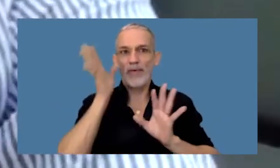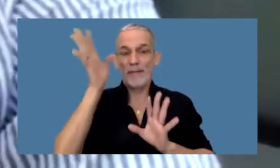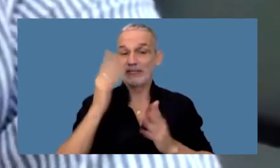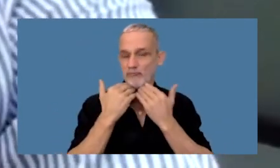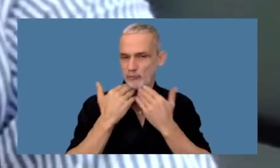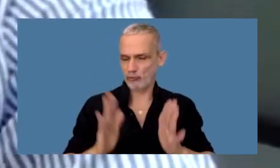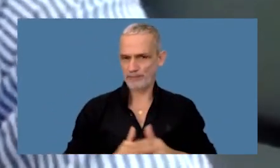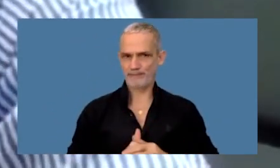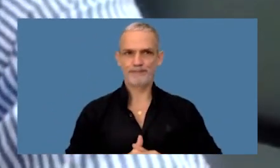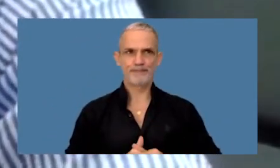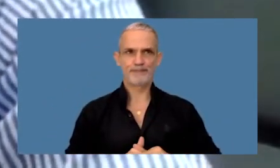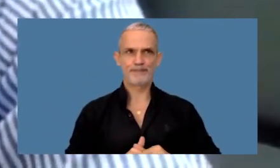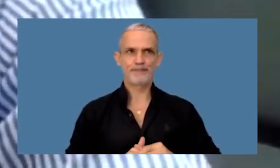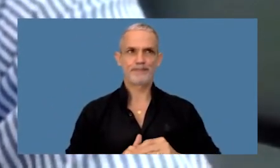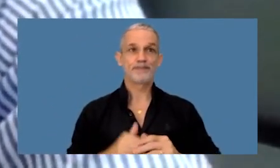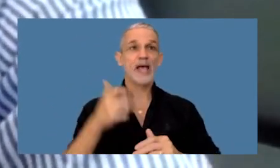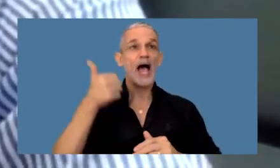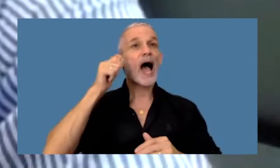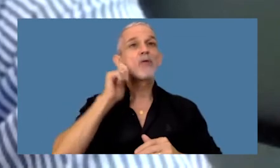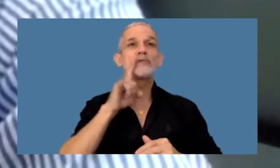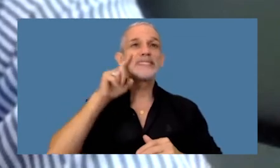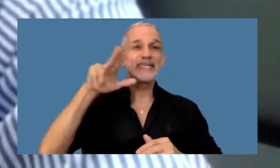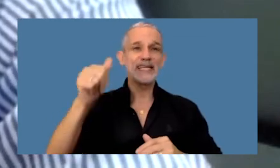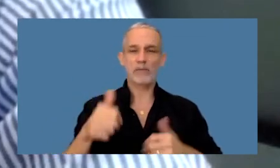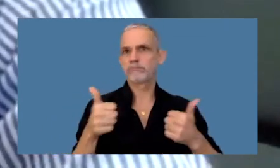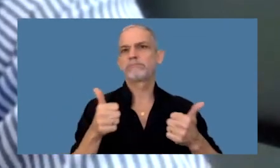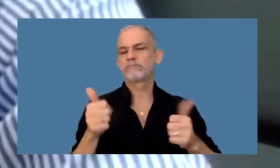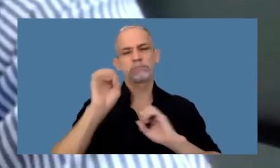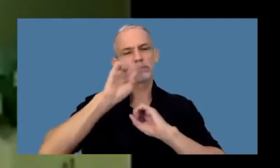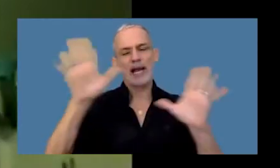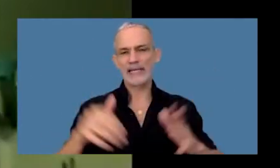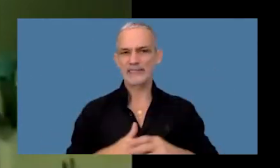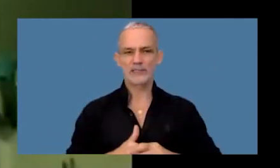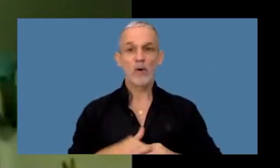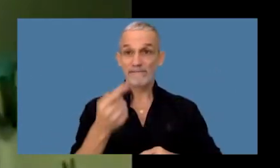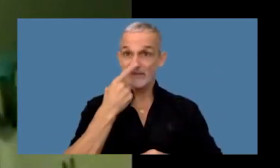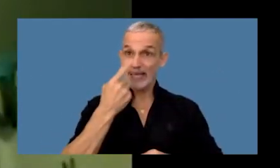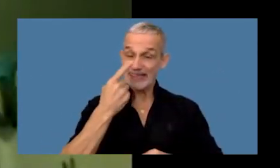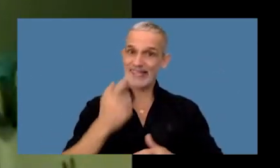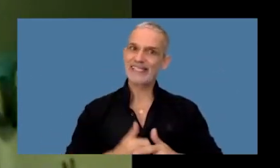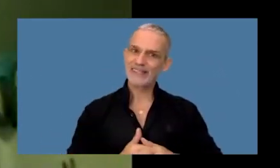tiempo Agustina genial Gabriel que interesante y cuantas bueno